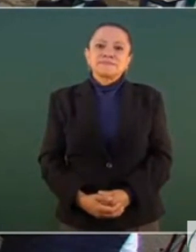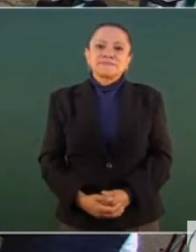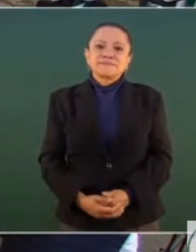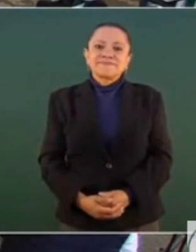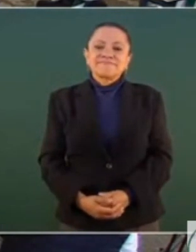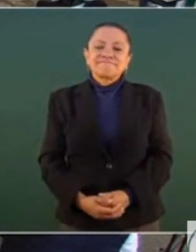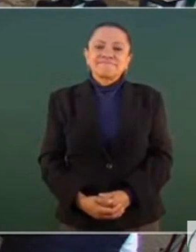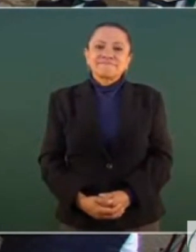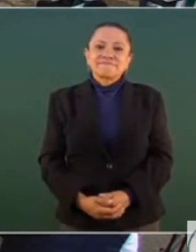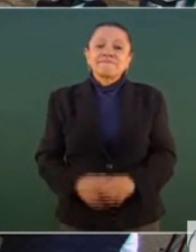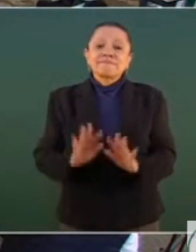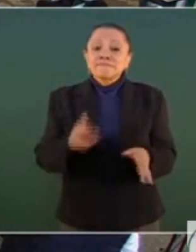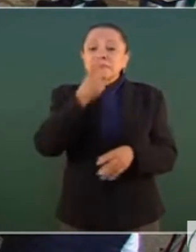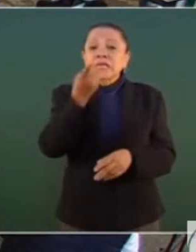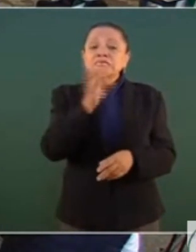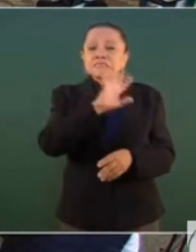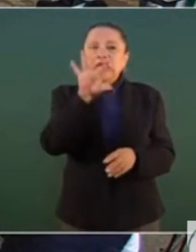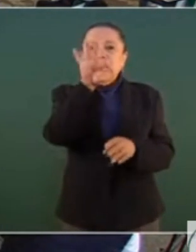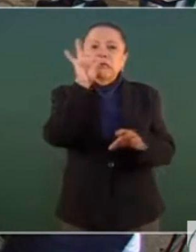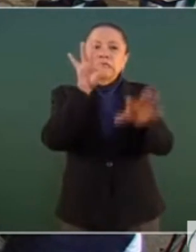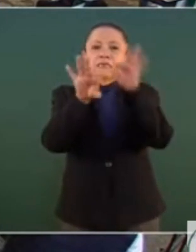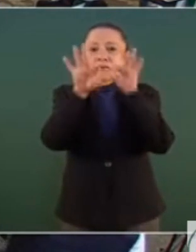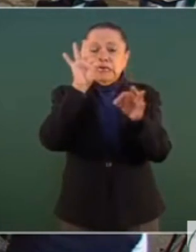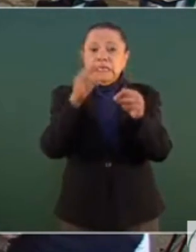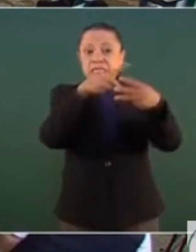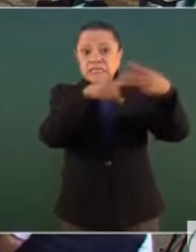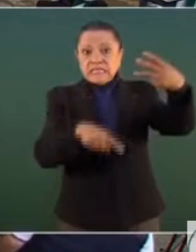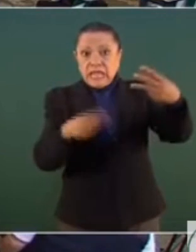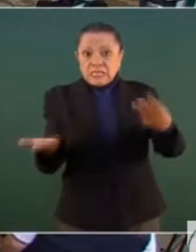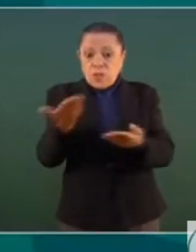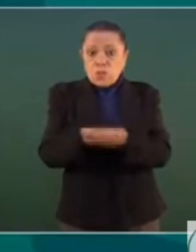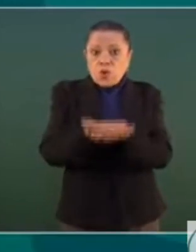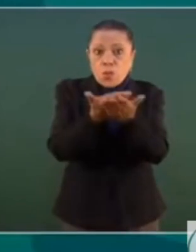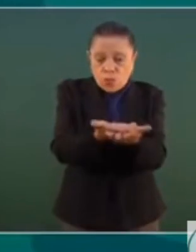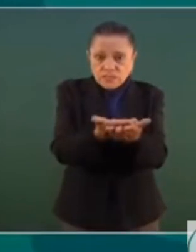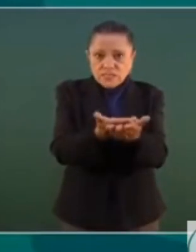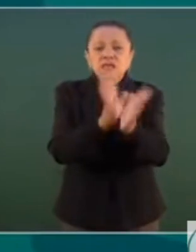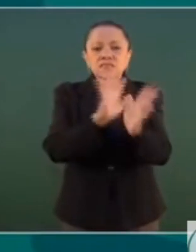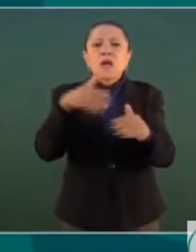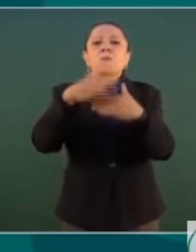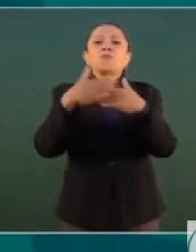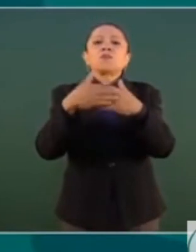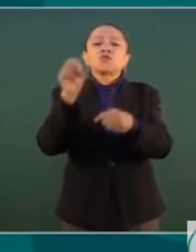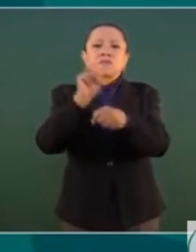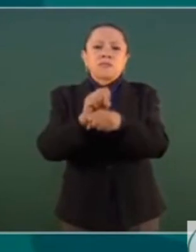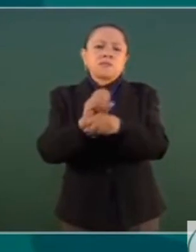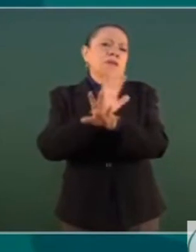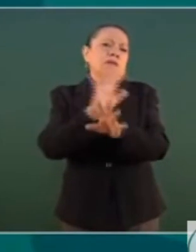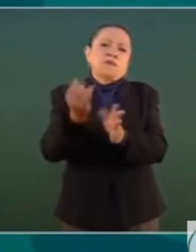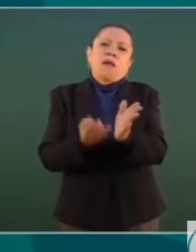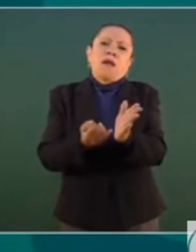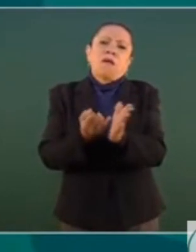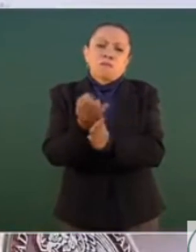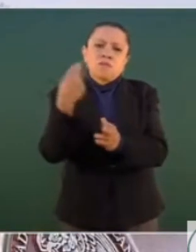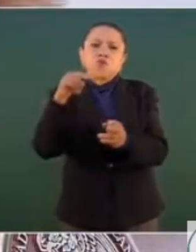ya están seleccionadas las tres propuestas y seguramente ya la semana próxima debe de recaer el